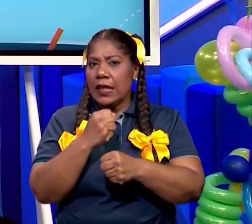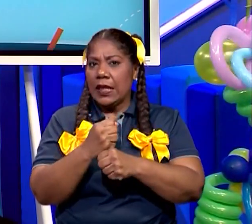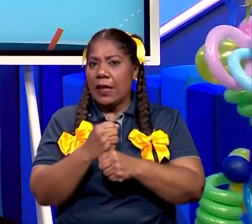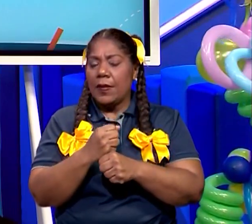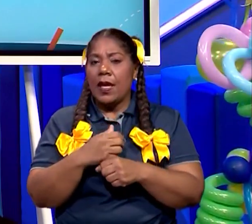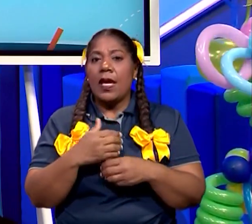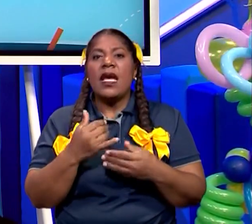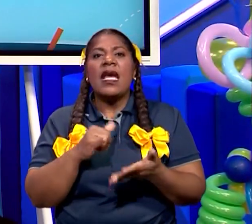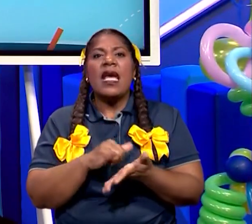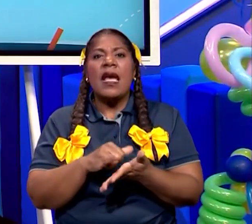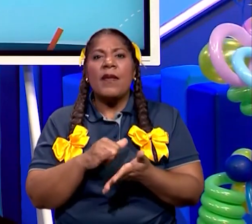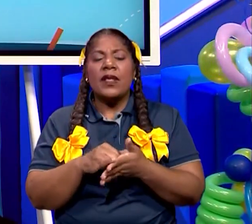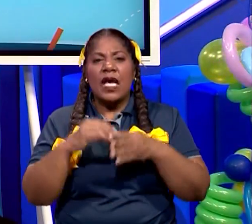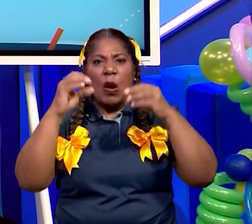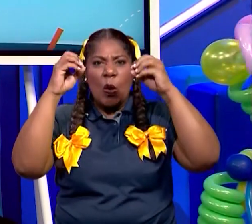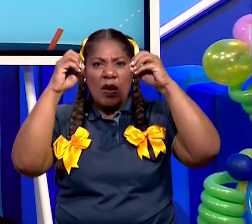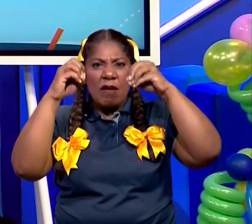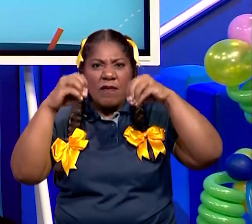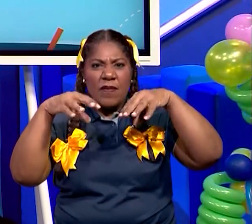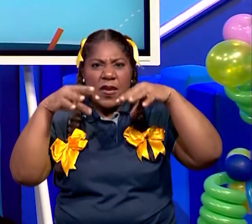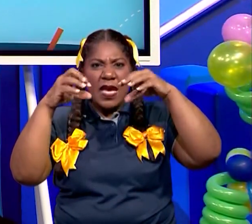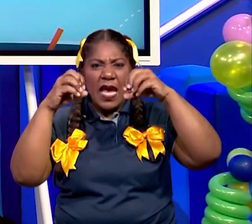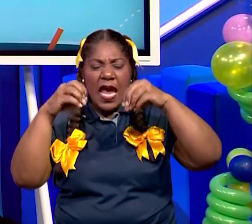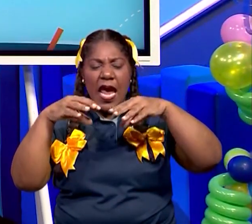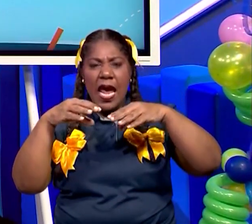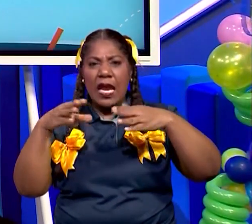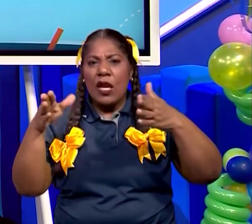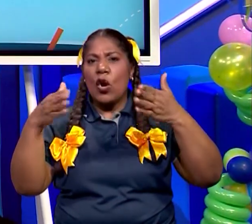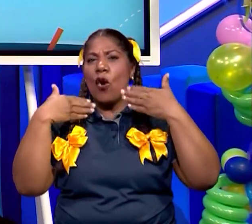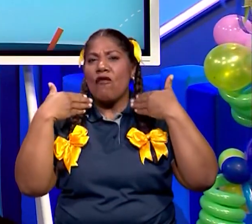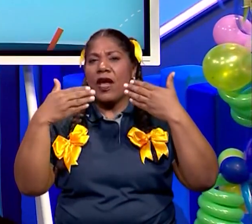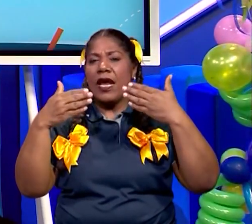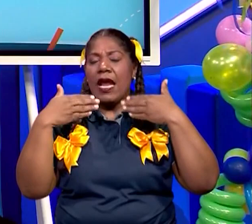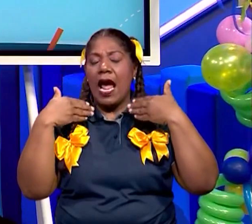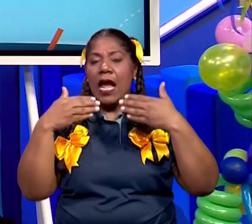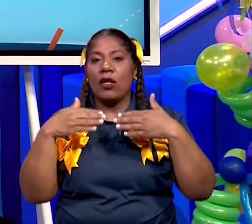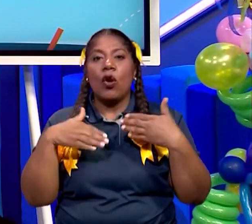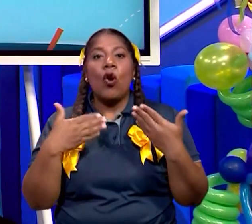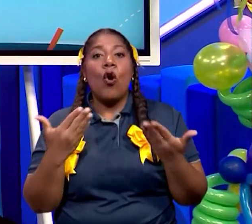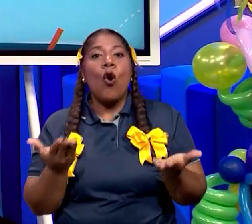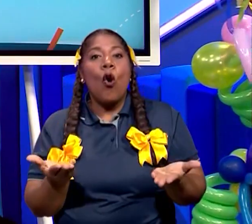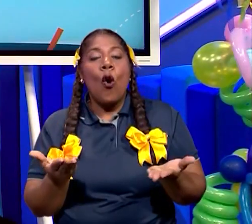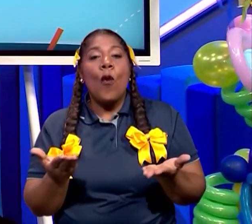estaciones? Ay, ¿con qué se escribe, muchachos? A ver, díganmelo.